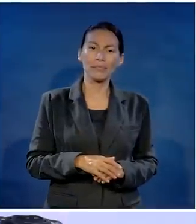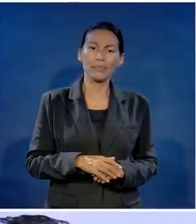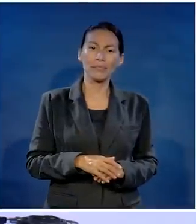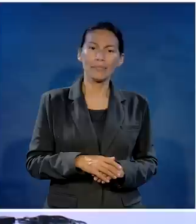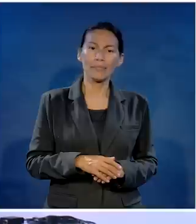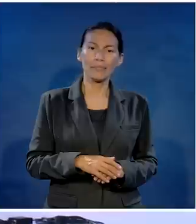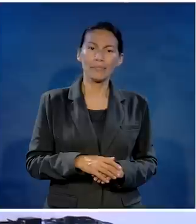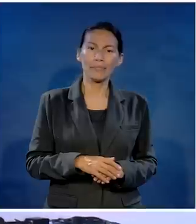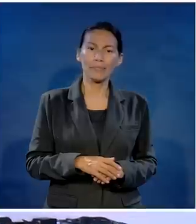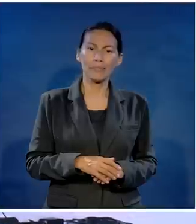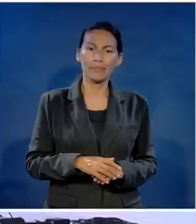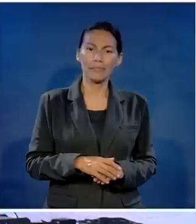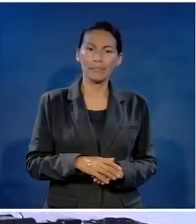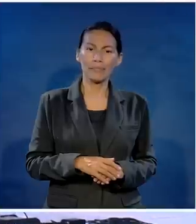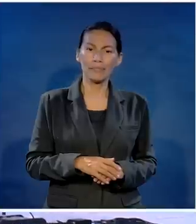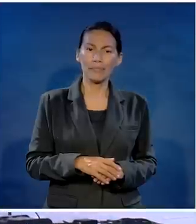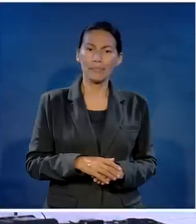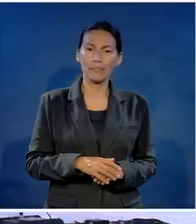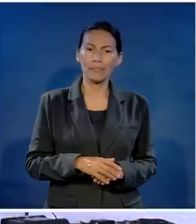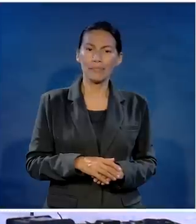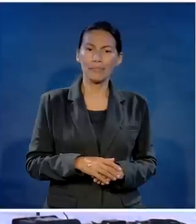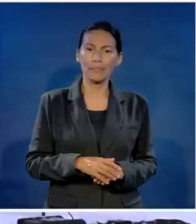entonces pues